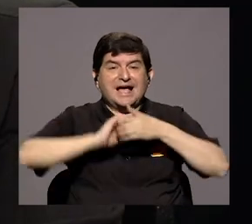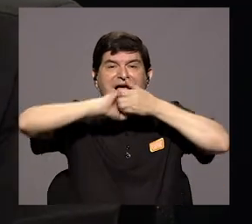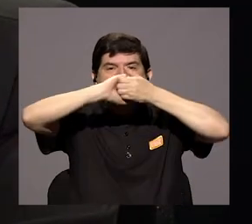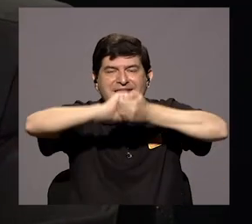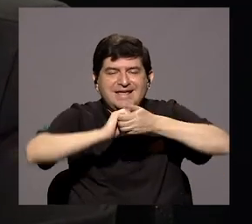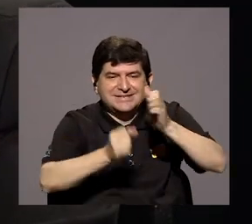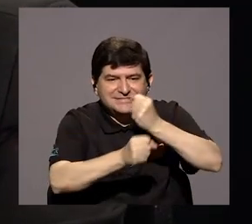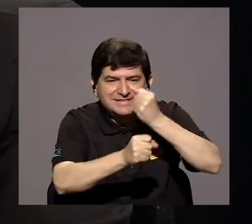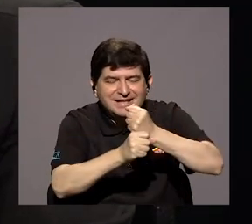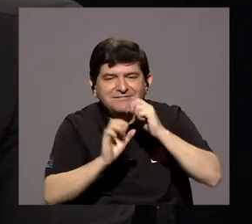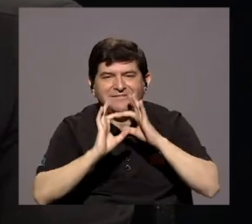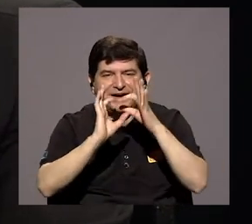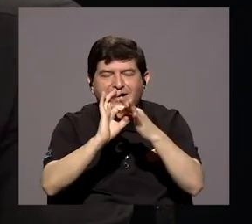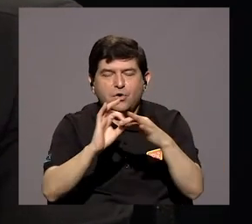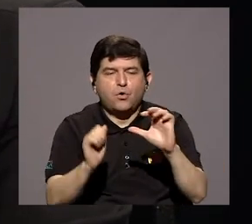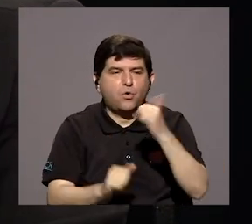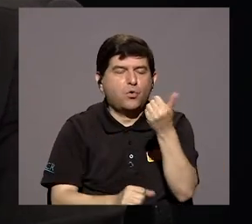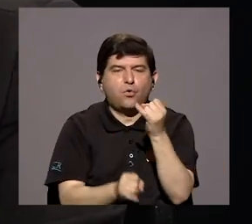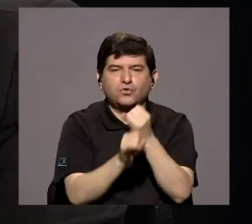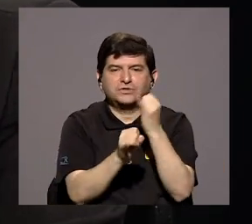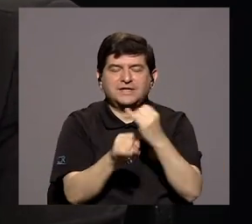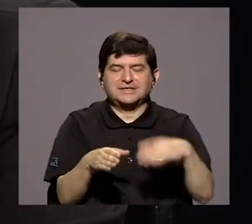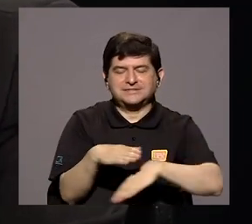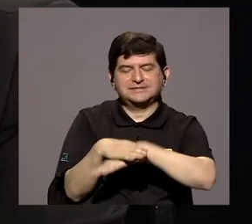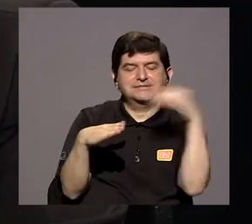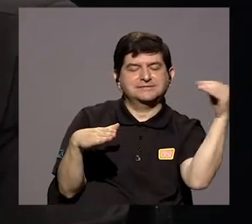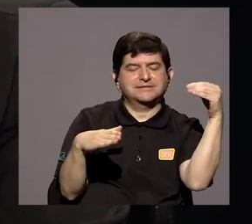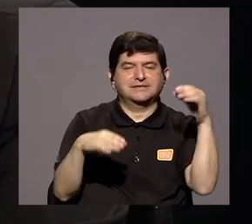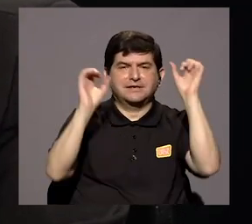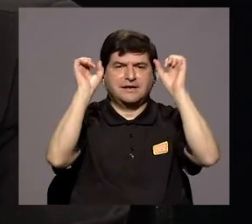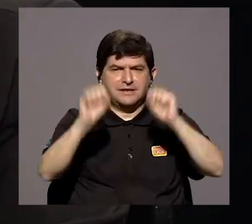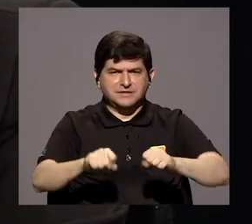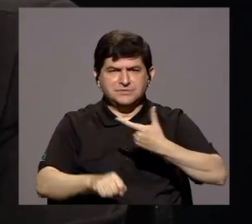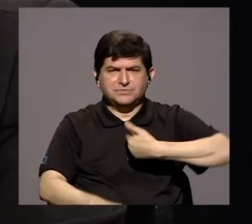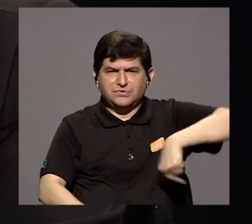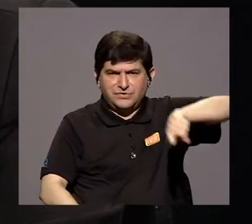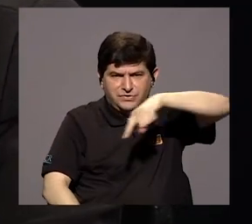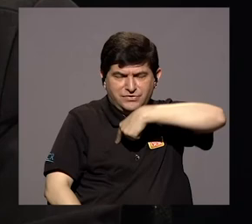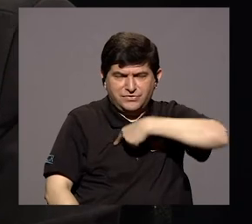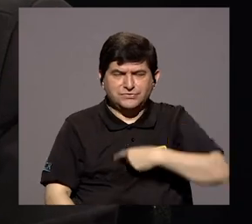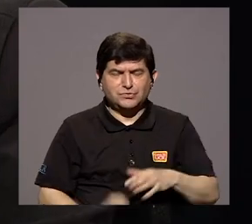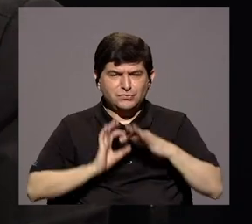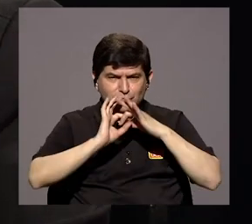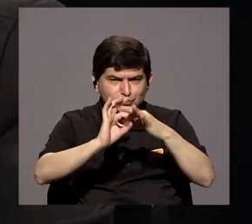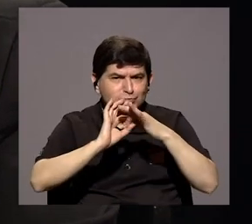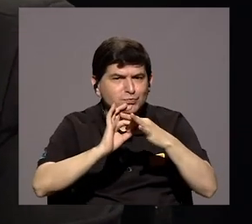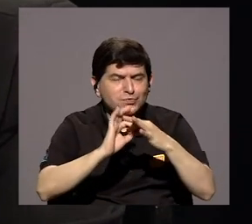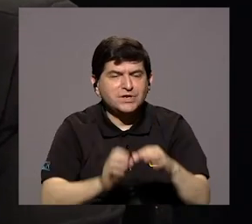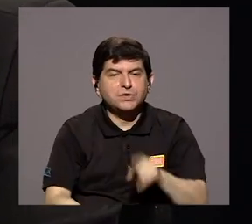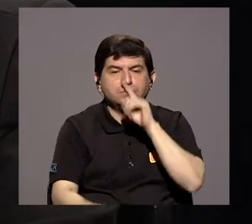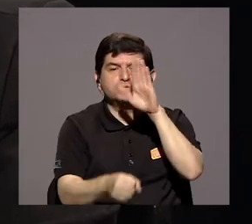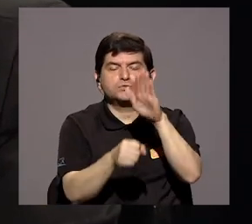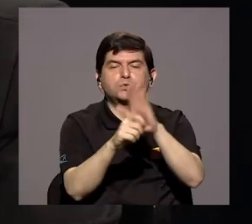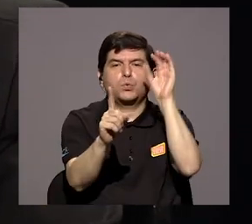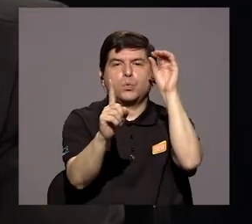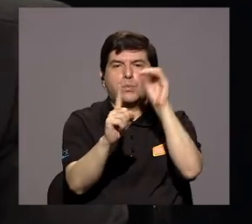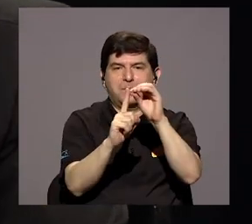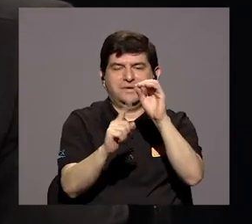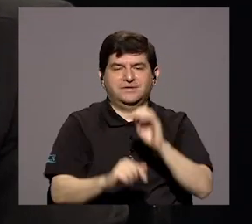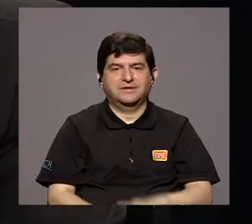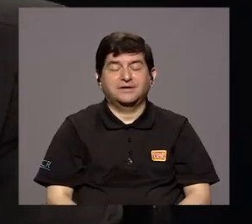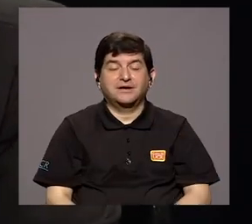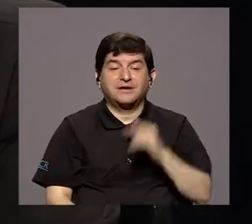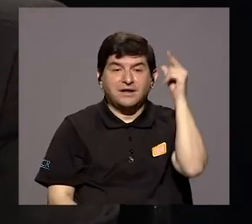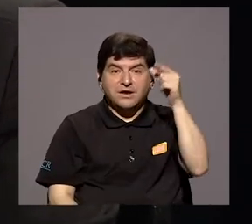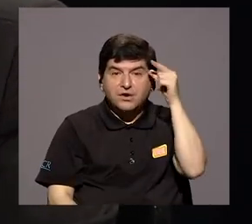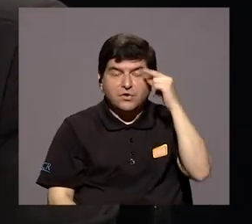conjunta, inclusive con otros entes externos, para que podamos en forma conjunta lograr ese objetivo. Lógicamente, tenemos que ver